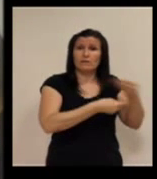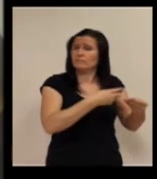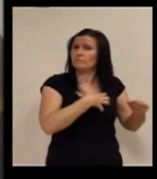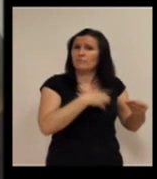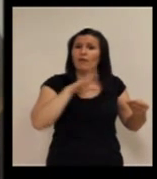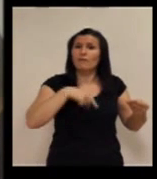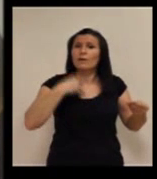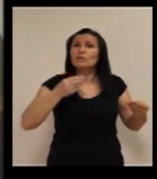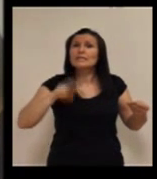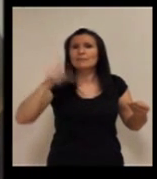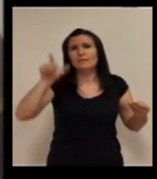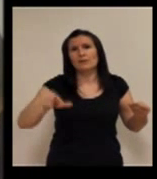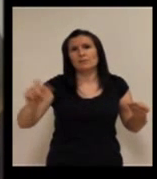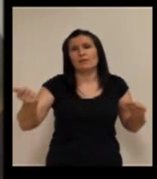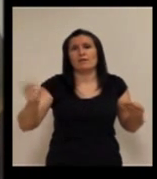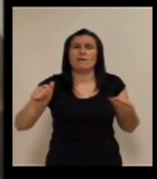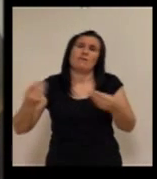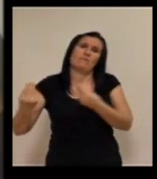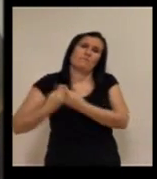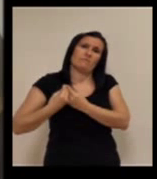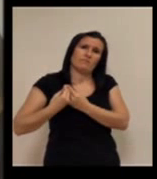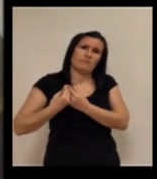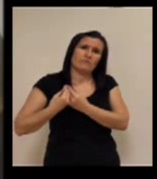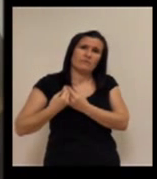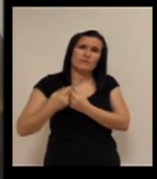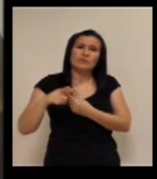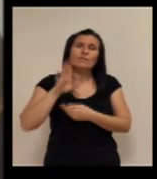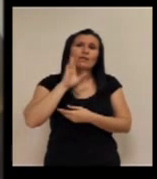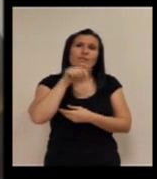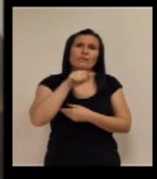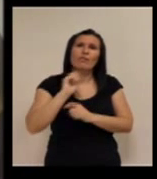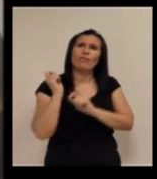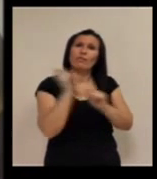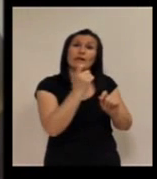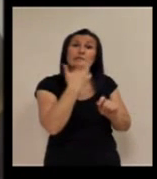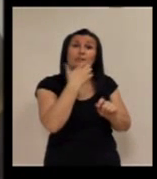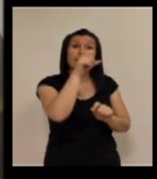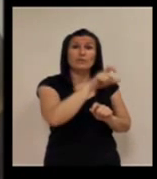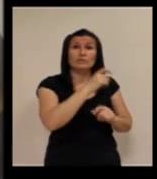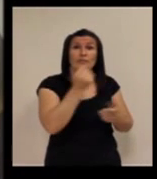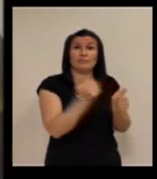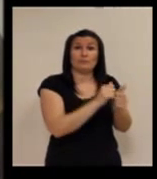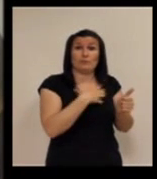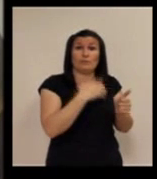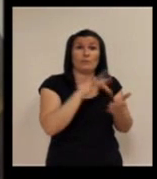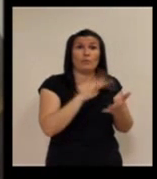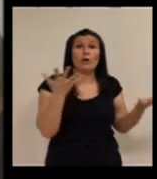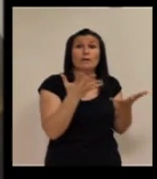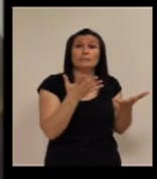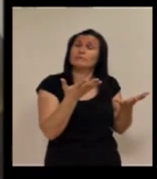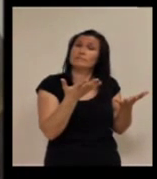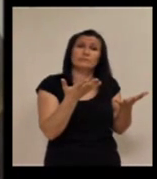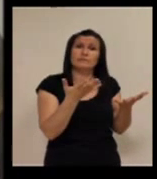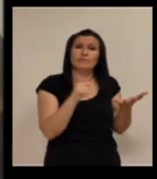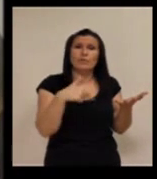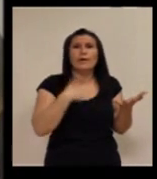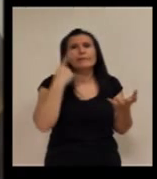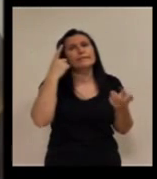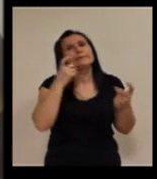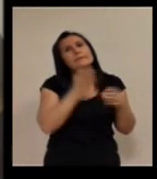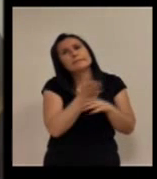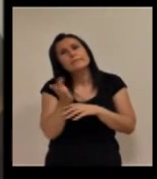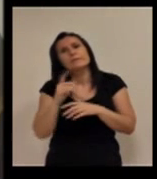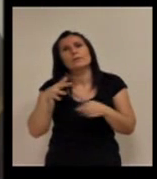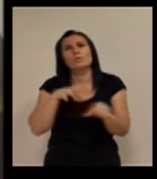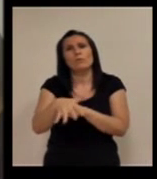Entonces, eso es lo que da todas esas connotaciones que dice Begoña y es, bueno, ya que no le puedo atender si tiene una emergencia, pues intento cubrirlo